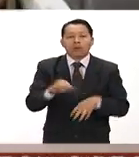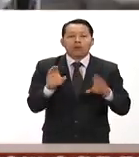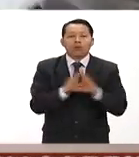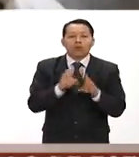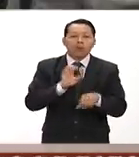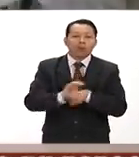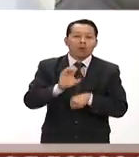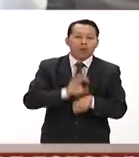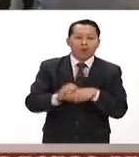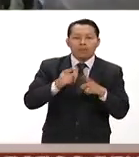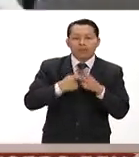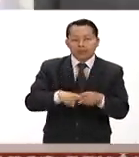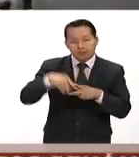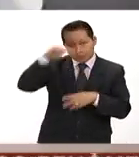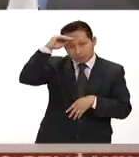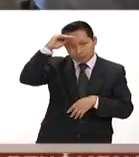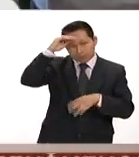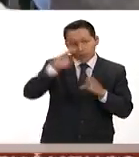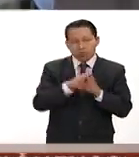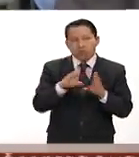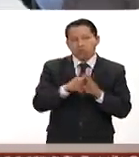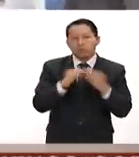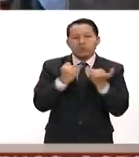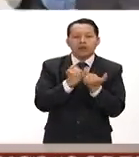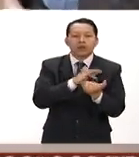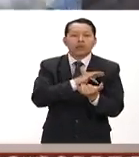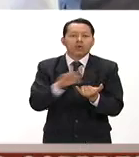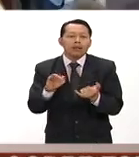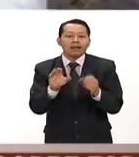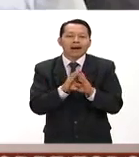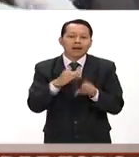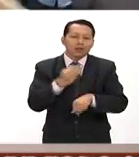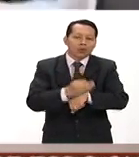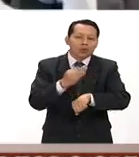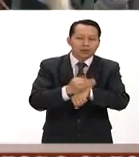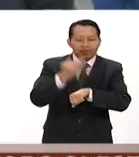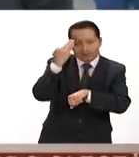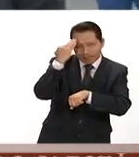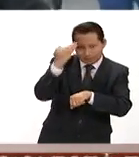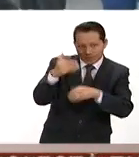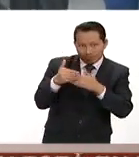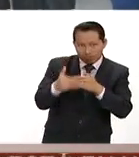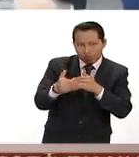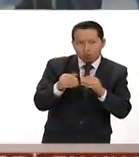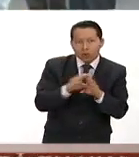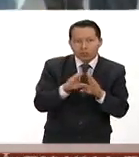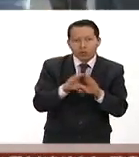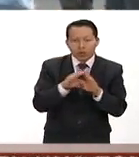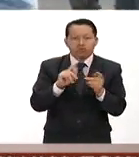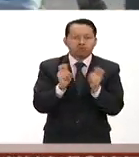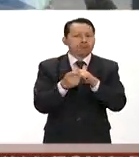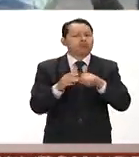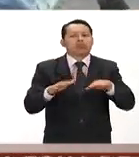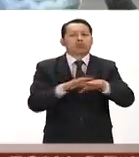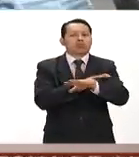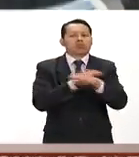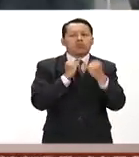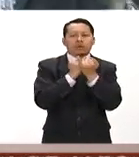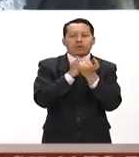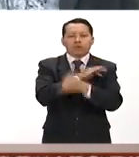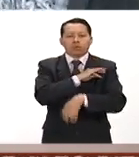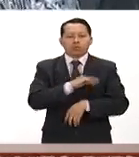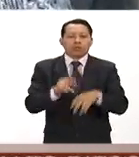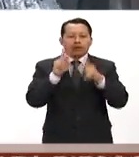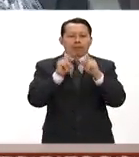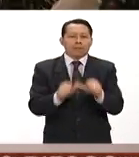pensar en cómo salir de este momento manteniendo las aspiraciones de la paz